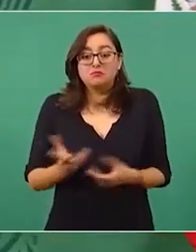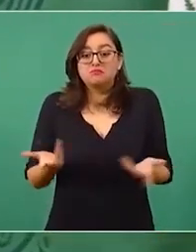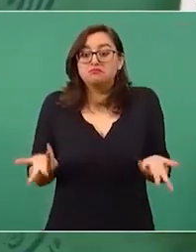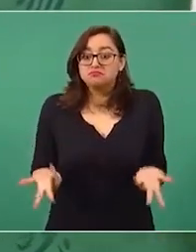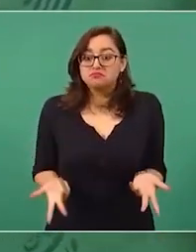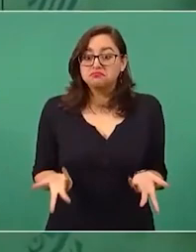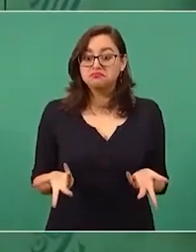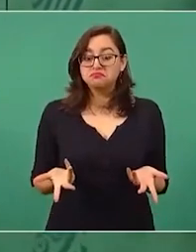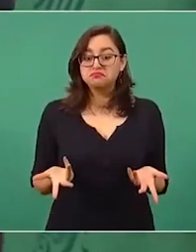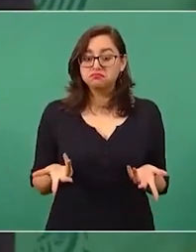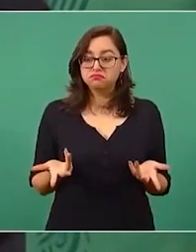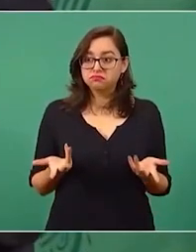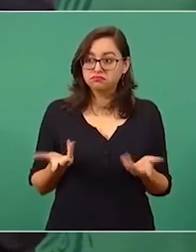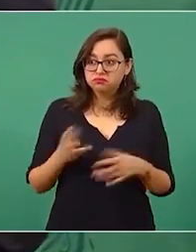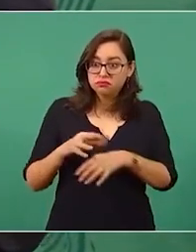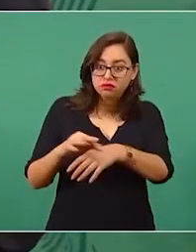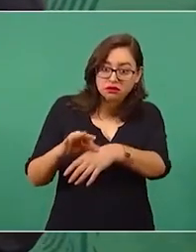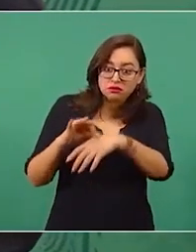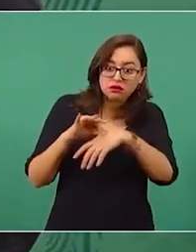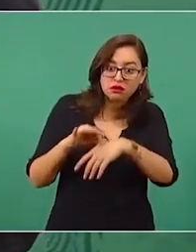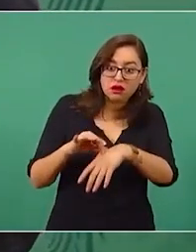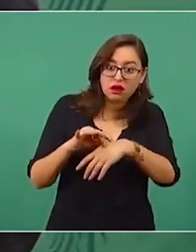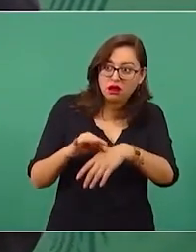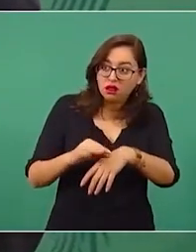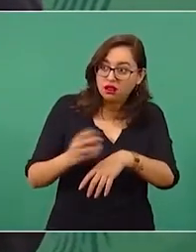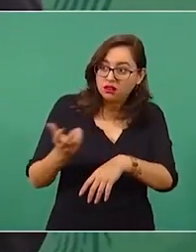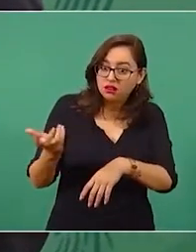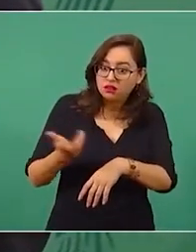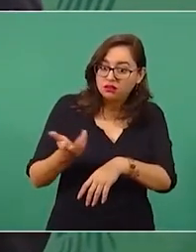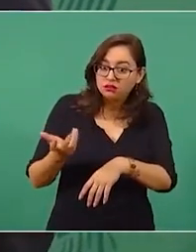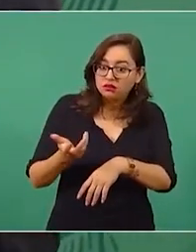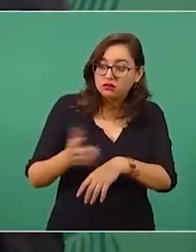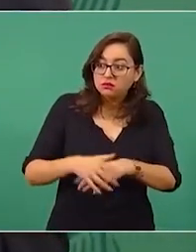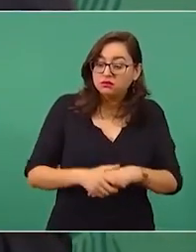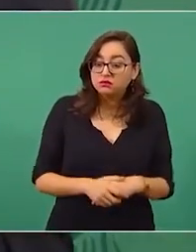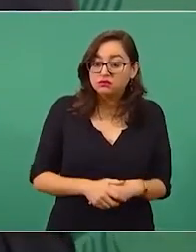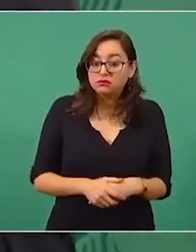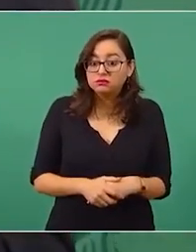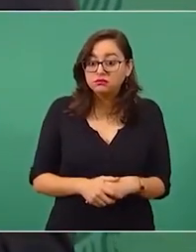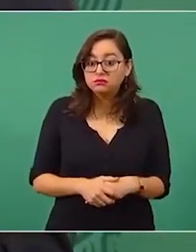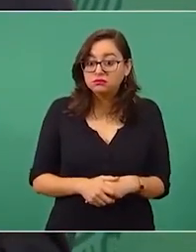y en esencia ahora que fui a la ONU